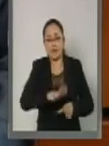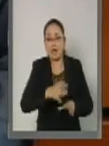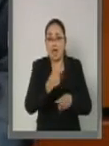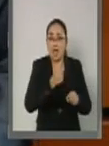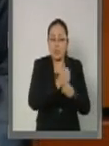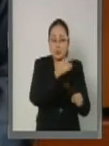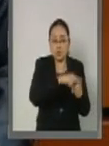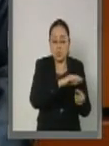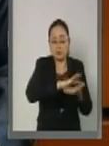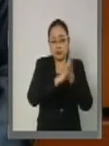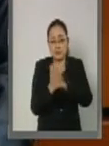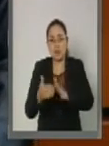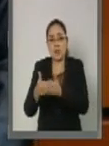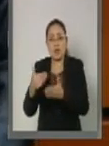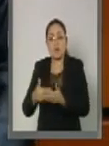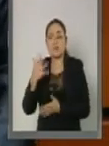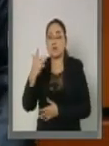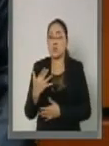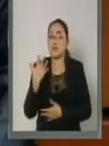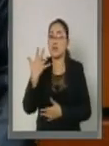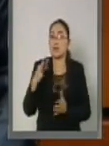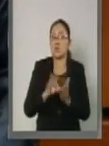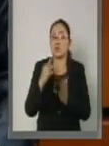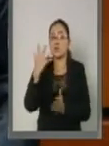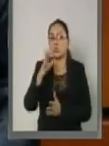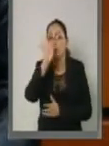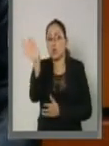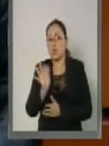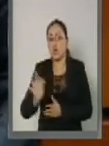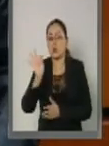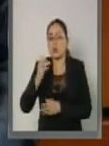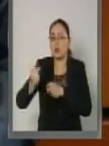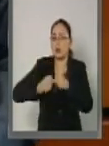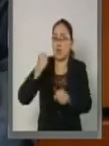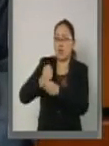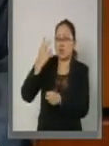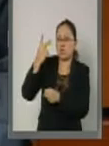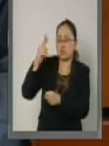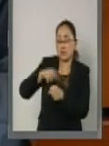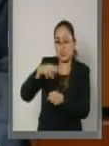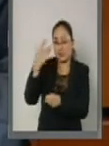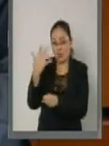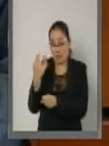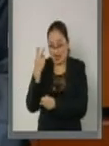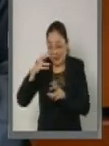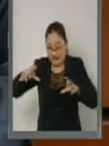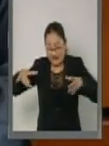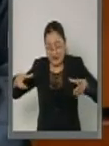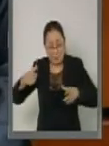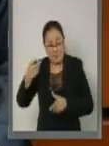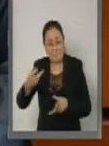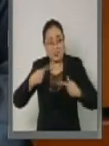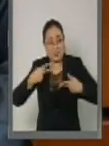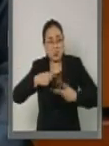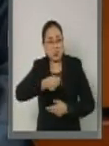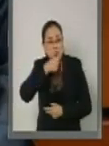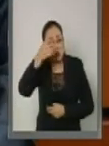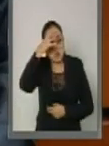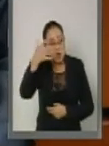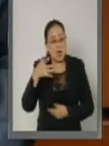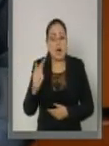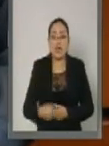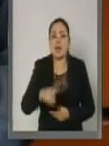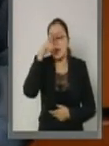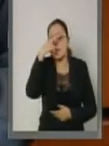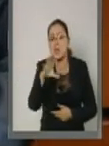mil al cincuenta y cinco punto cinco por ciento en el dos mil cincuenta. En México, los adultos mayores se enfrentan a la vejez